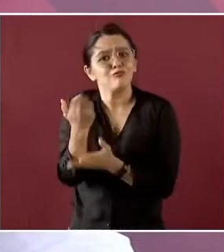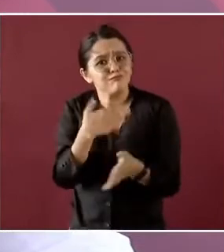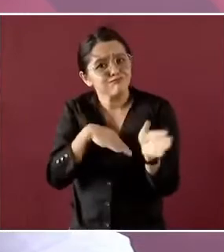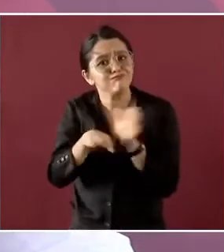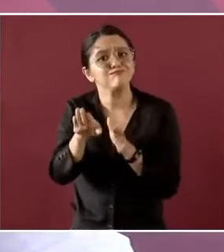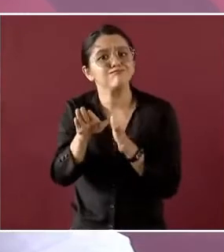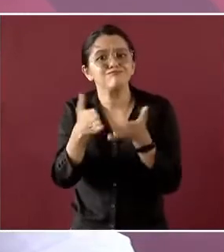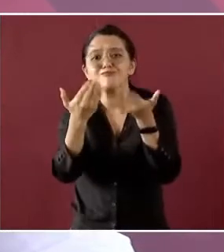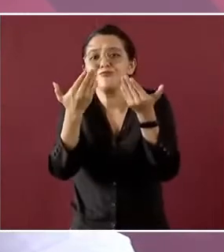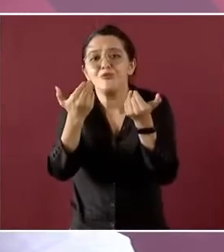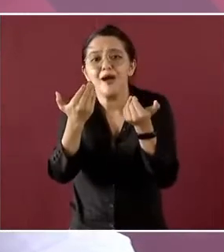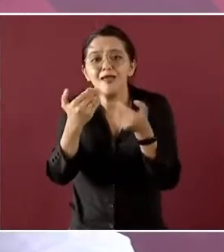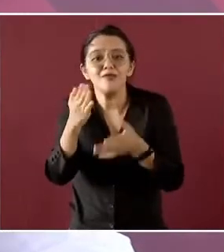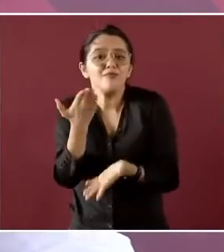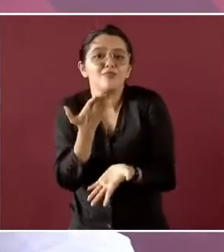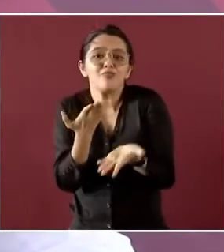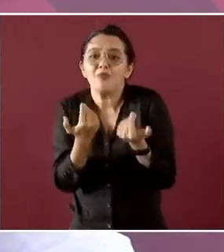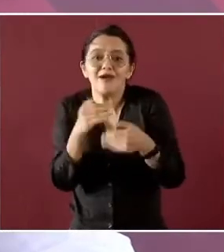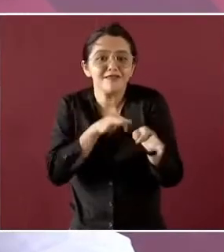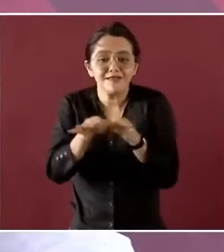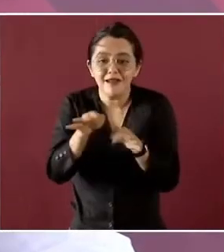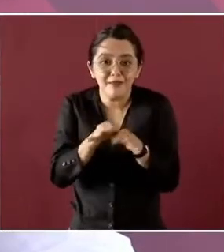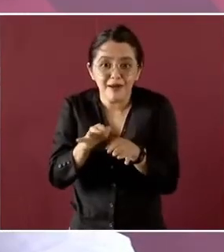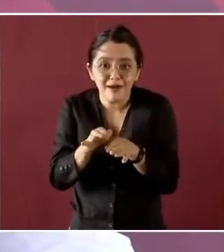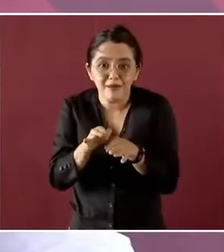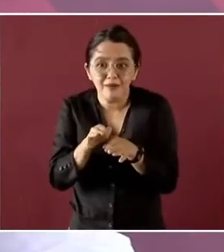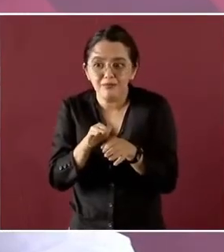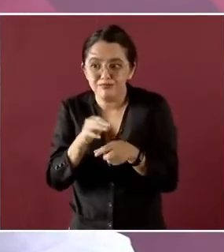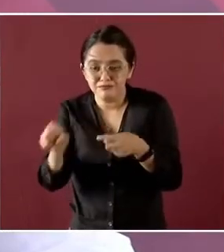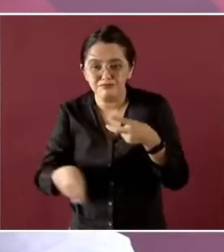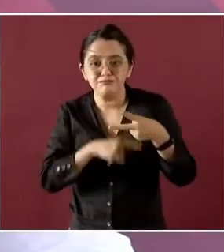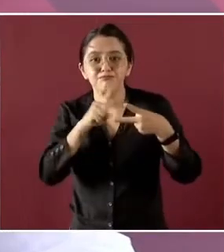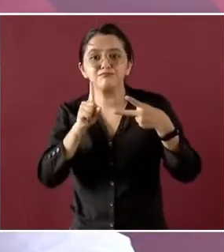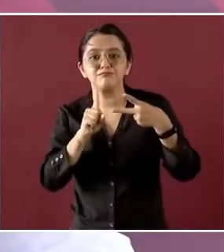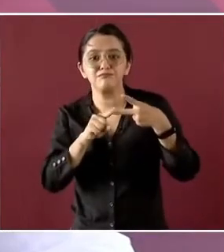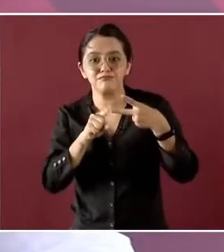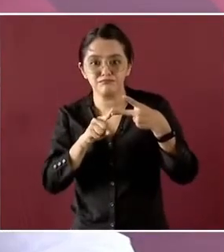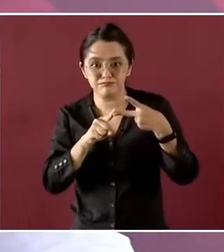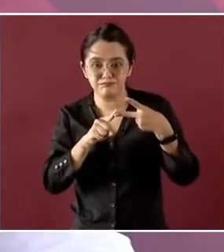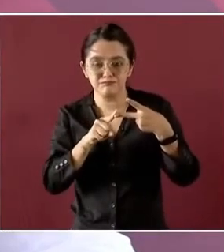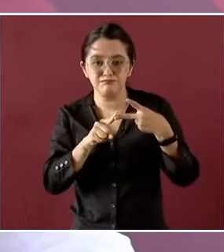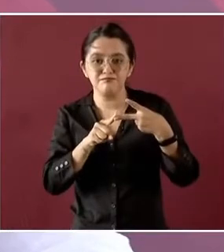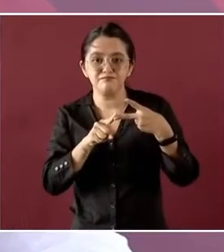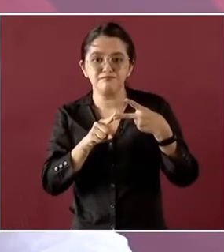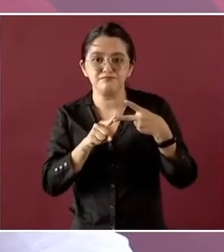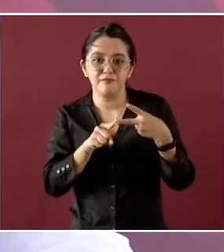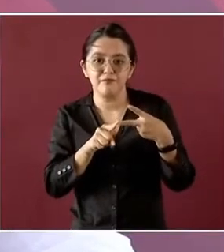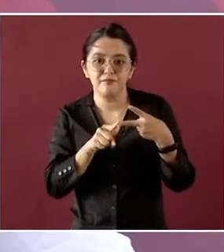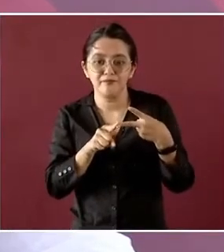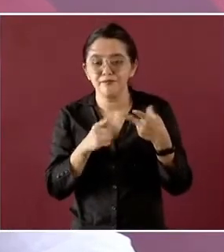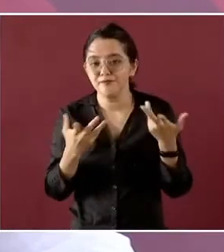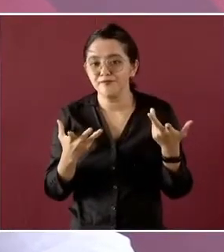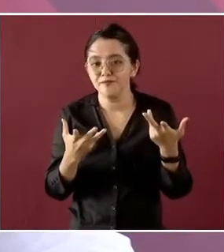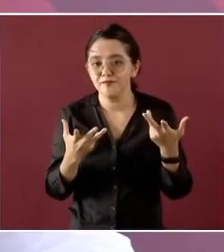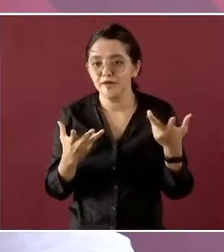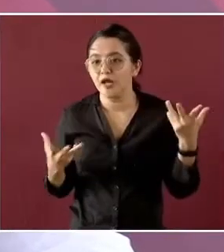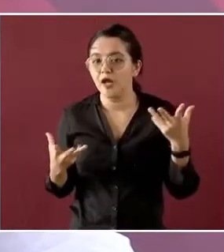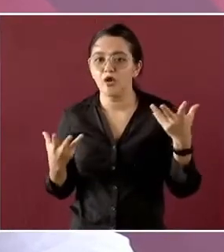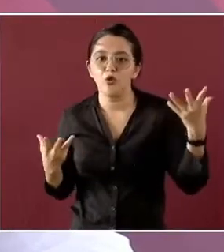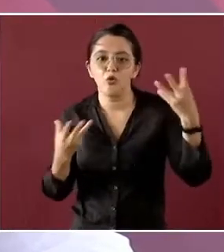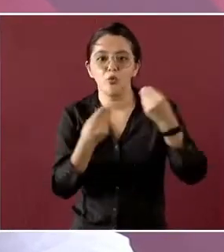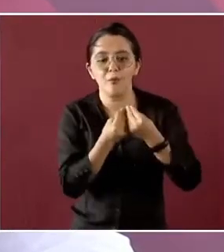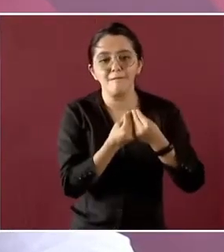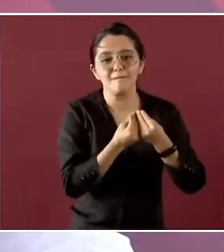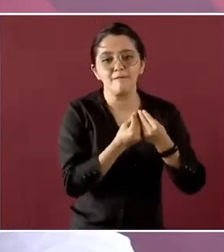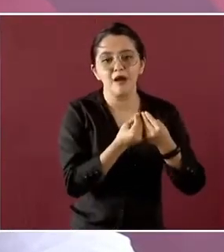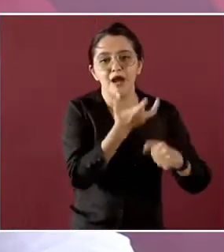no habrá empleo adicional. Y segundo, la integración de las cadenas de suministro con la región de Norteamérica,